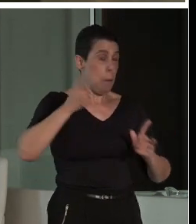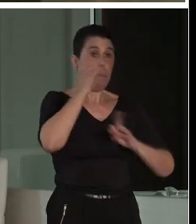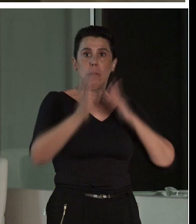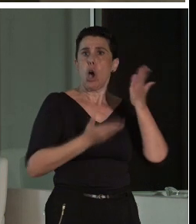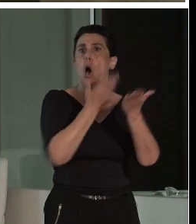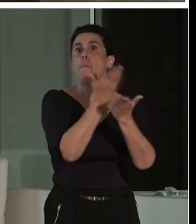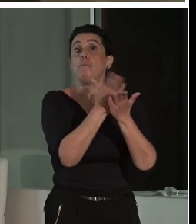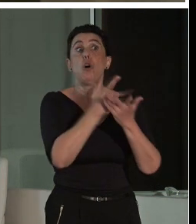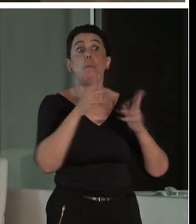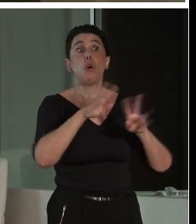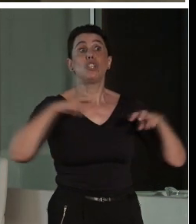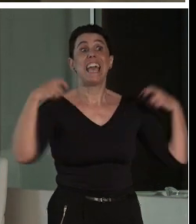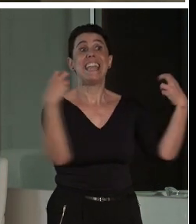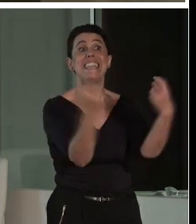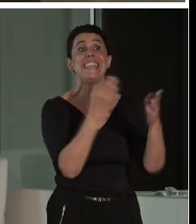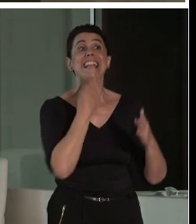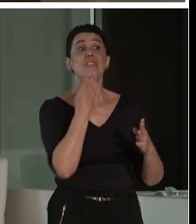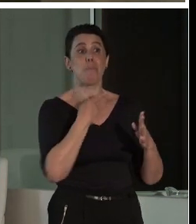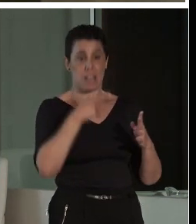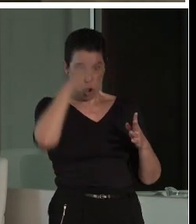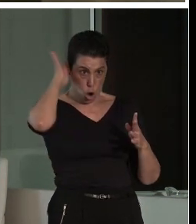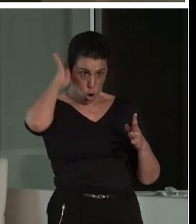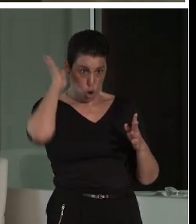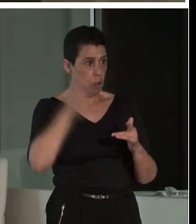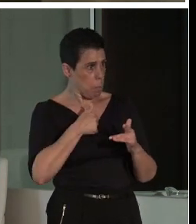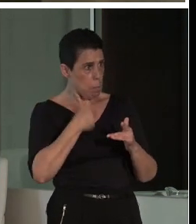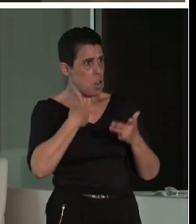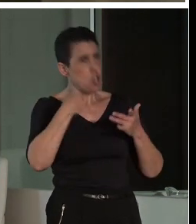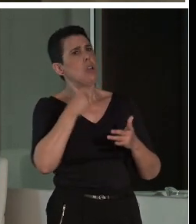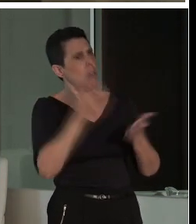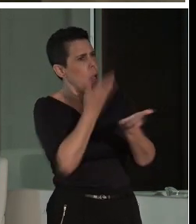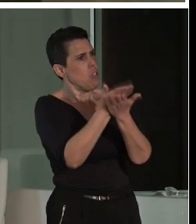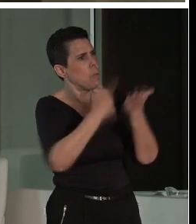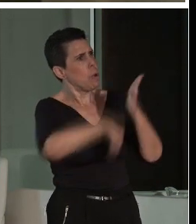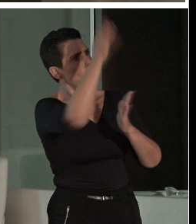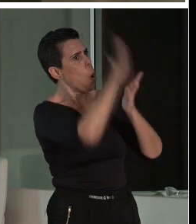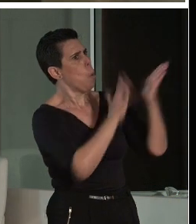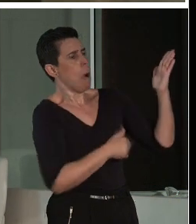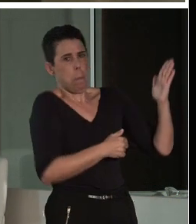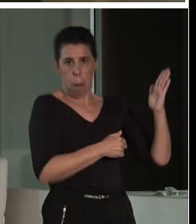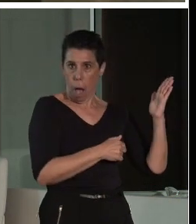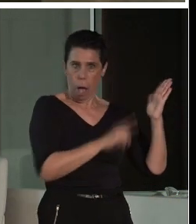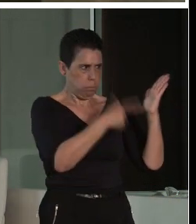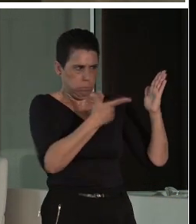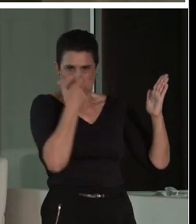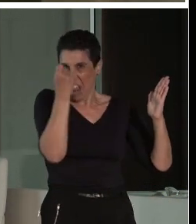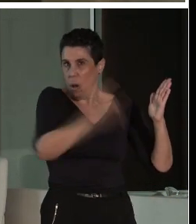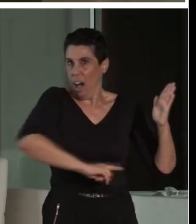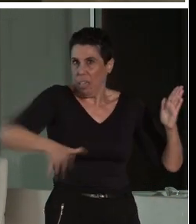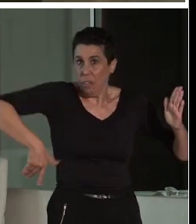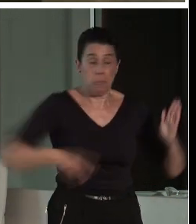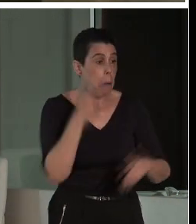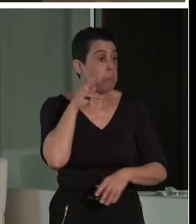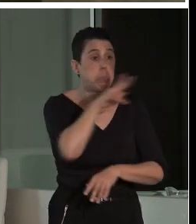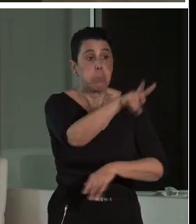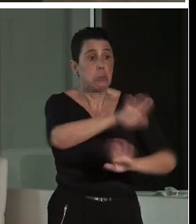Mérida, había compañeros que lo veían fantástico y otros que me decían que no, que se explica solo. ¿Cómo vas a poner un panel ahí? Era un